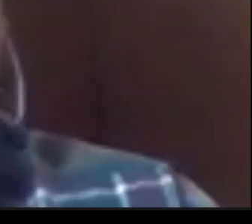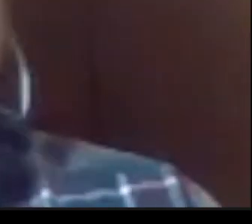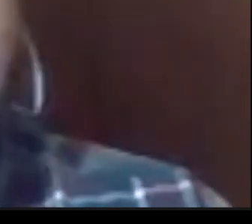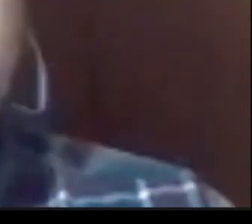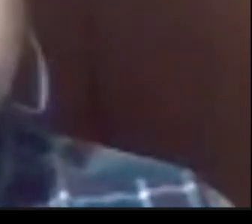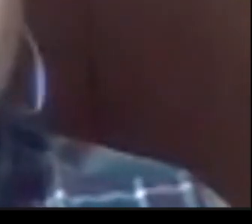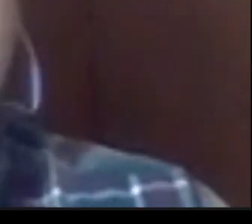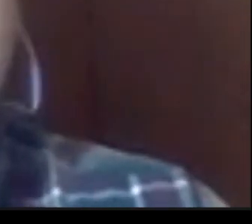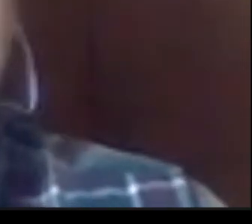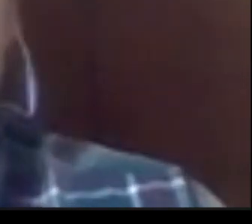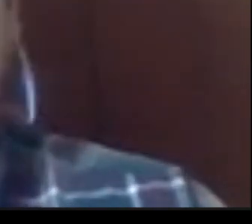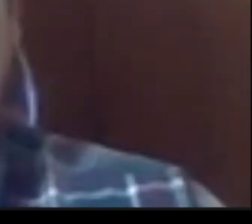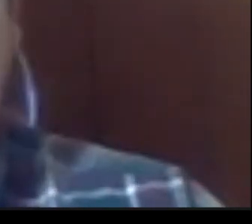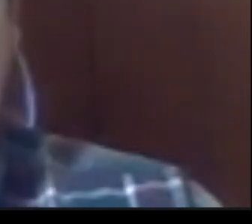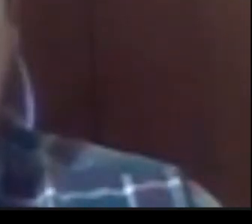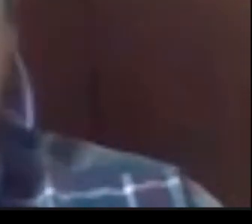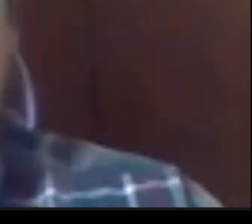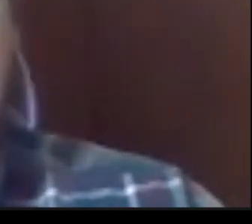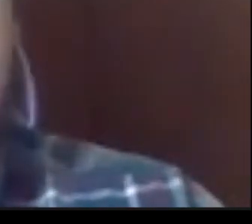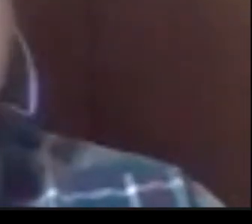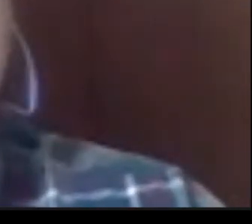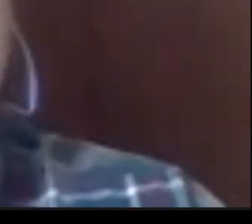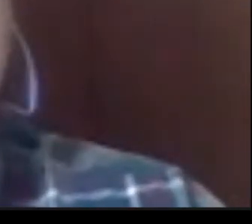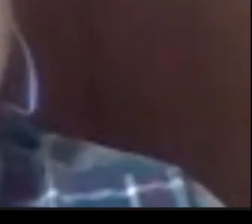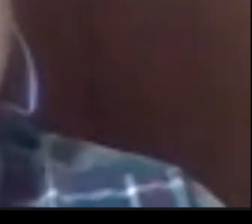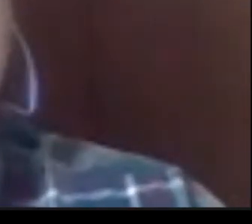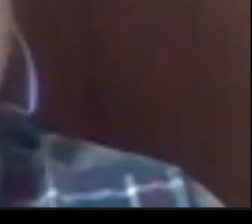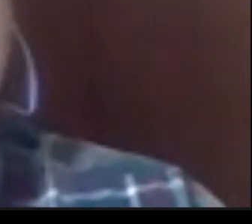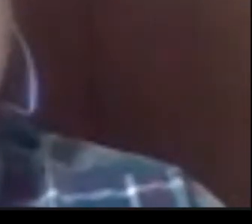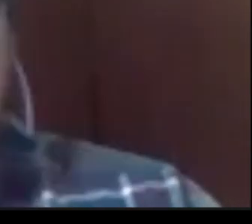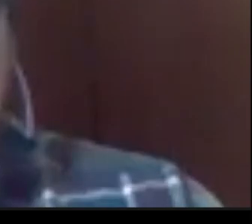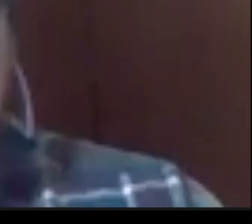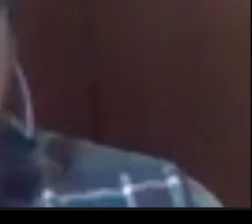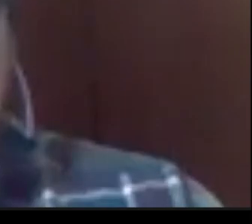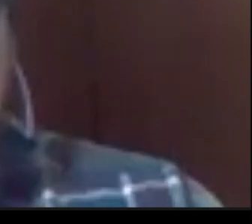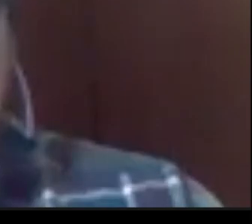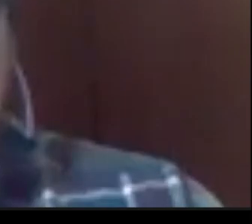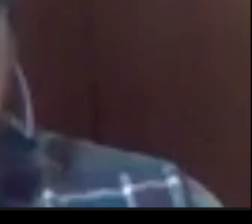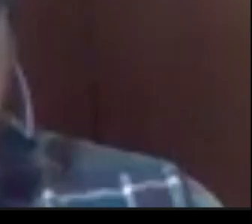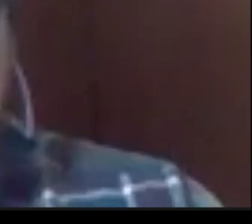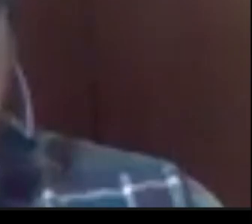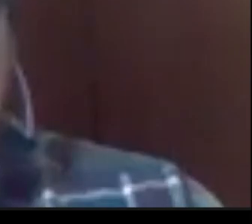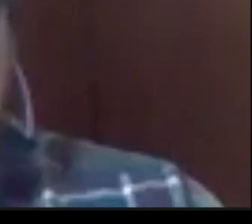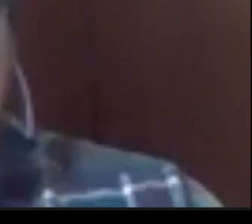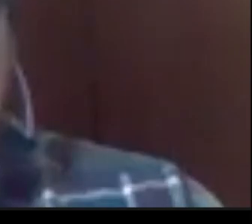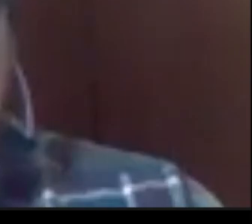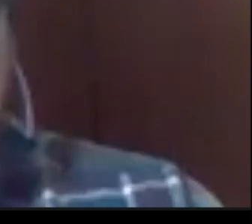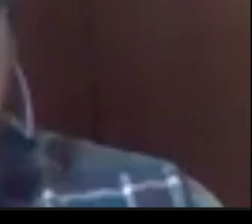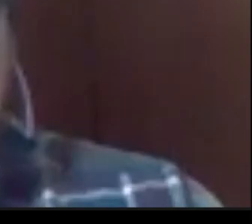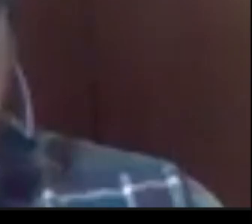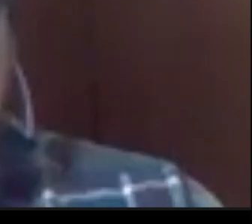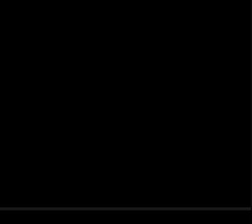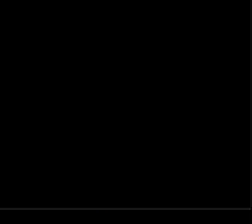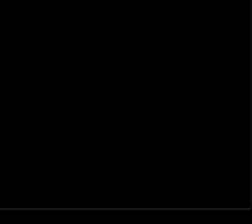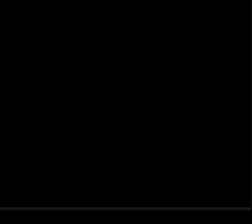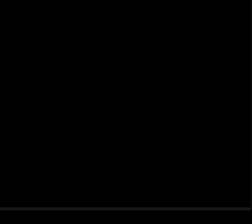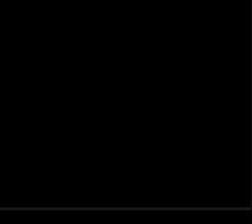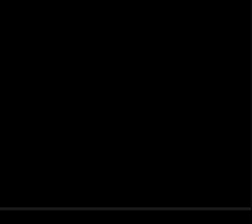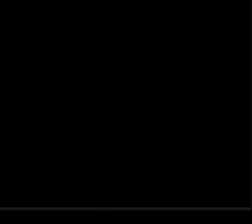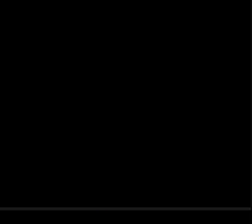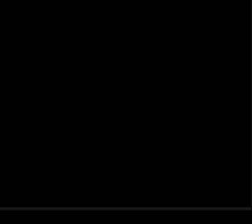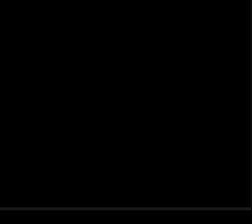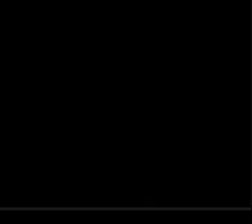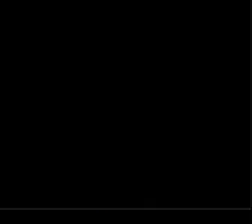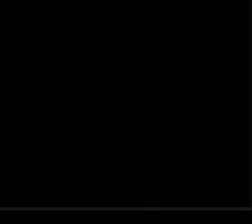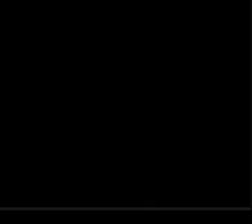La Escuela de Historia y Cienciales de nuestra misma Casa de Estudios Además con el apoyo y organización del programa de formación